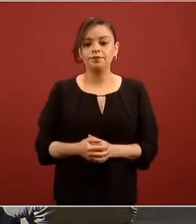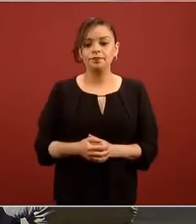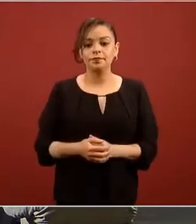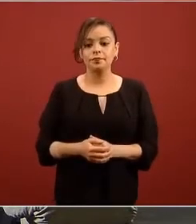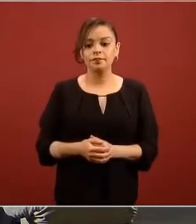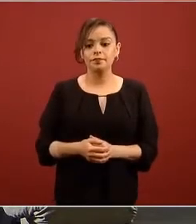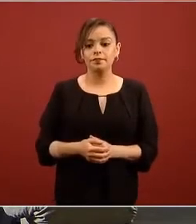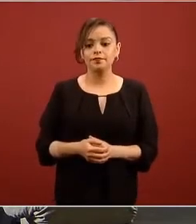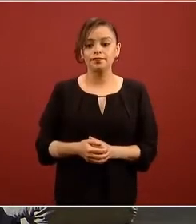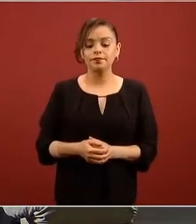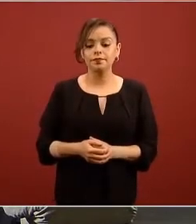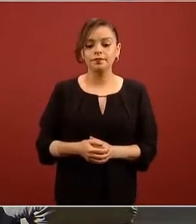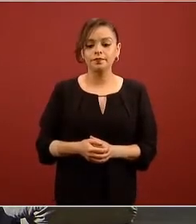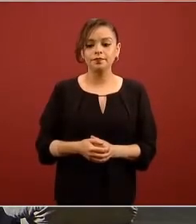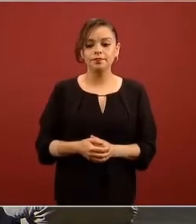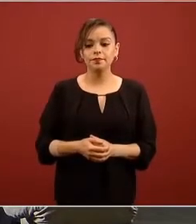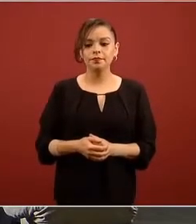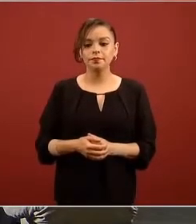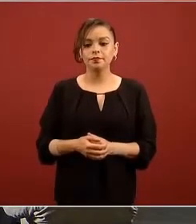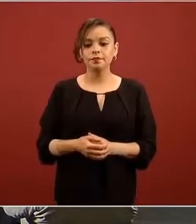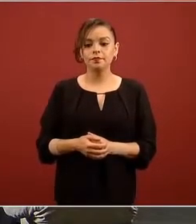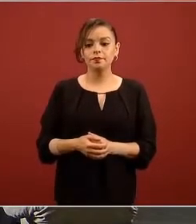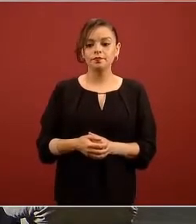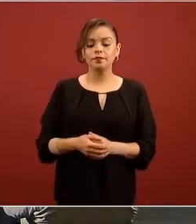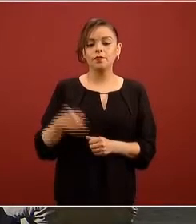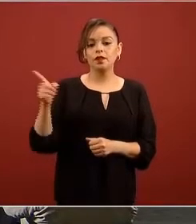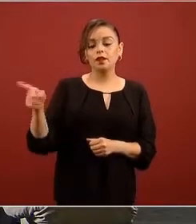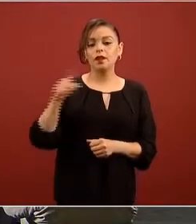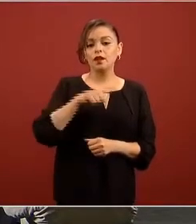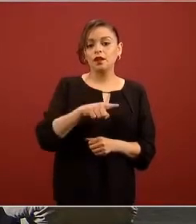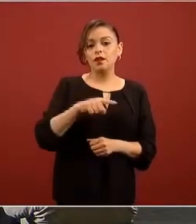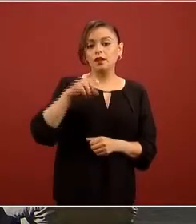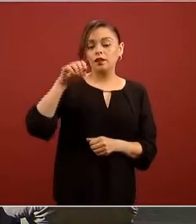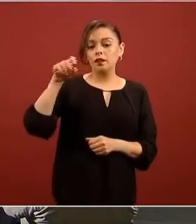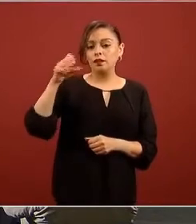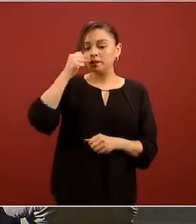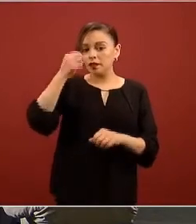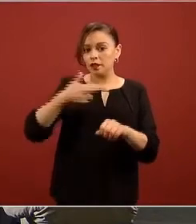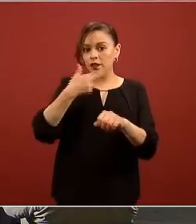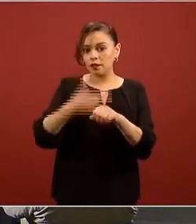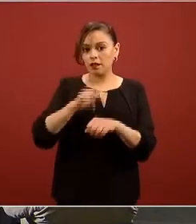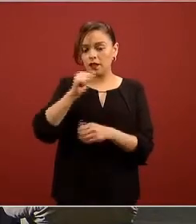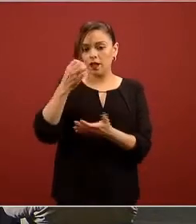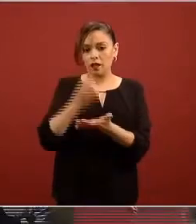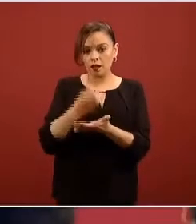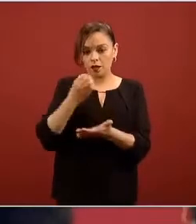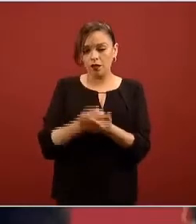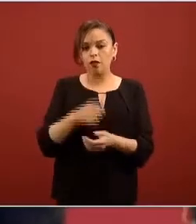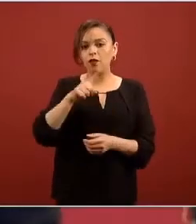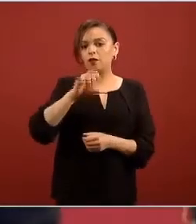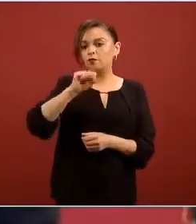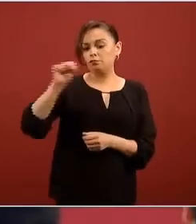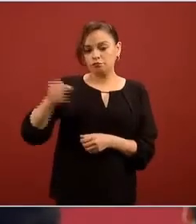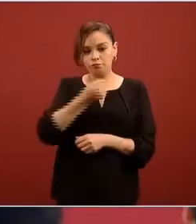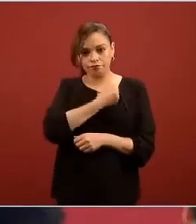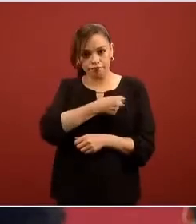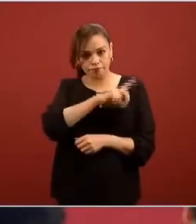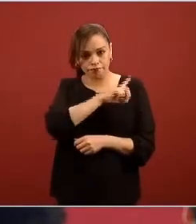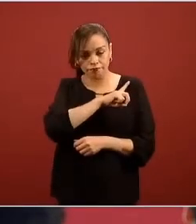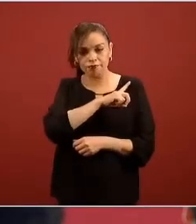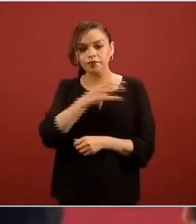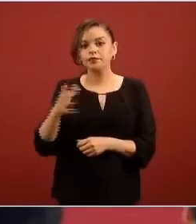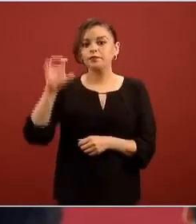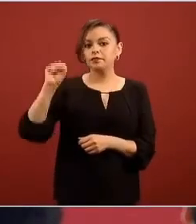gracias al trabajo articulado de la Secretaría de Economía de la Secretaría de Salud propiamente de